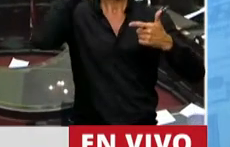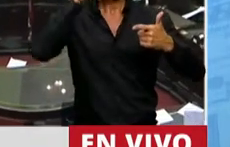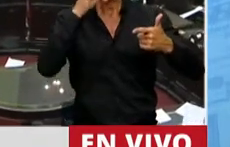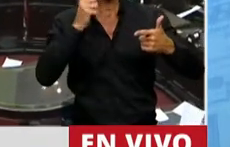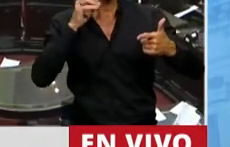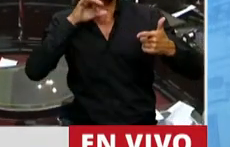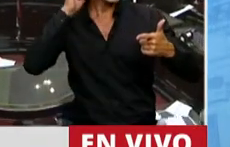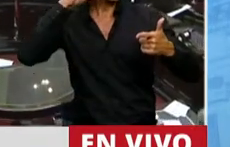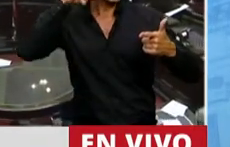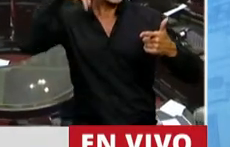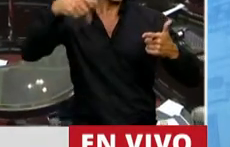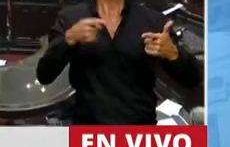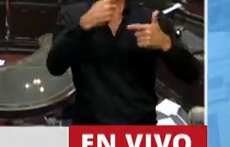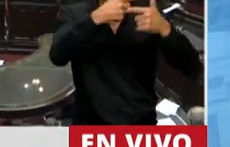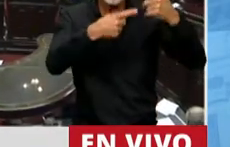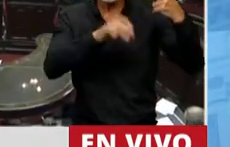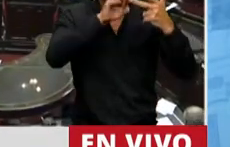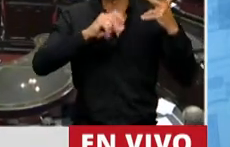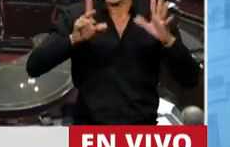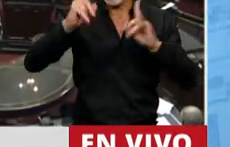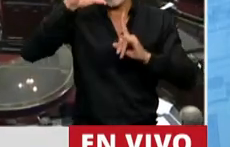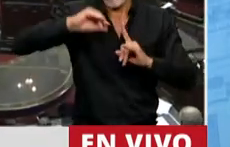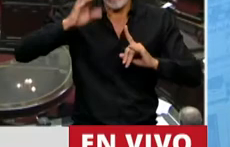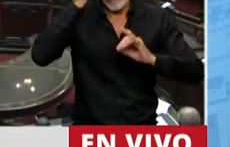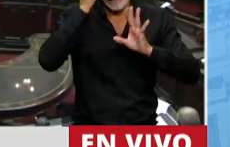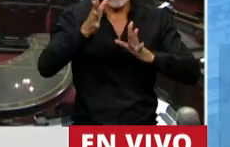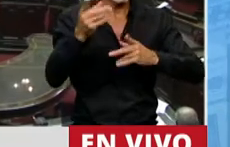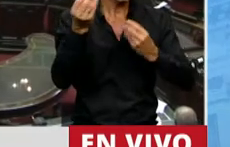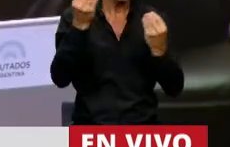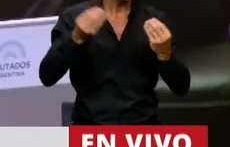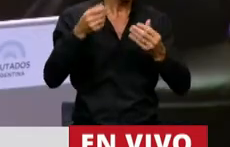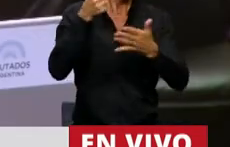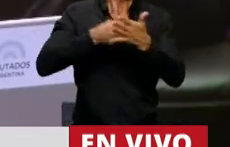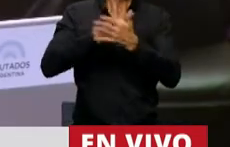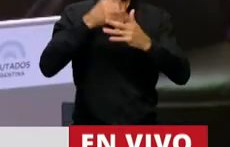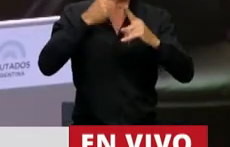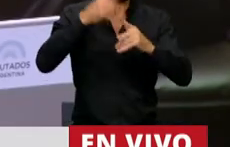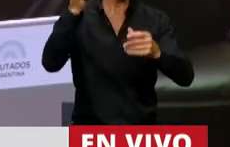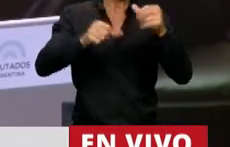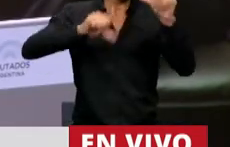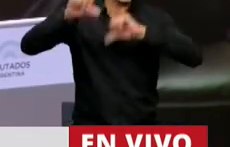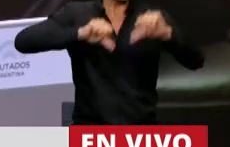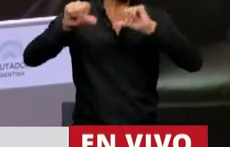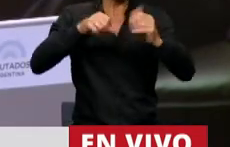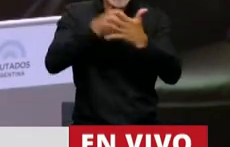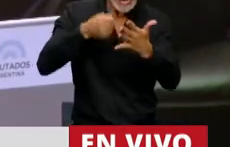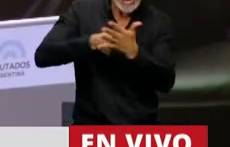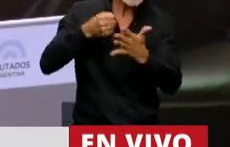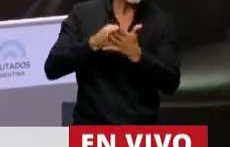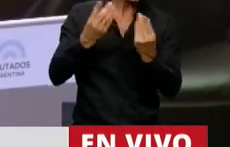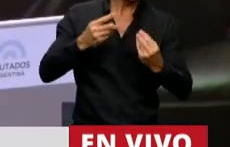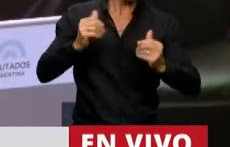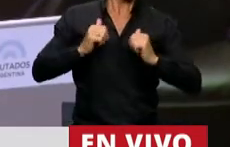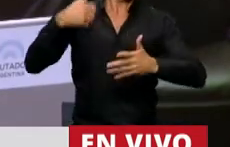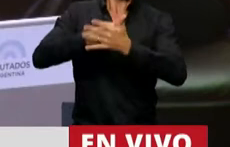Bortin, bueno, todos ellos y ellas militaron la ciencia, y permítanme que diga militar la ciencia,